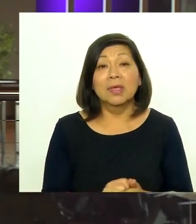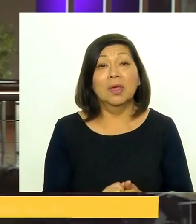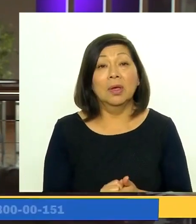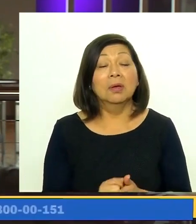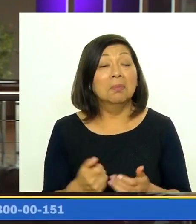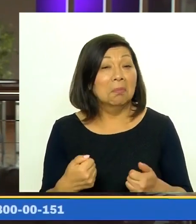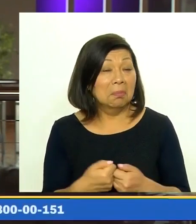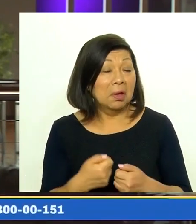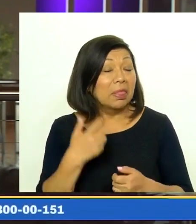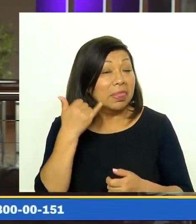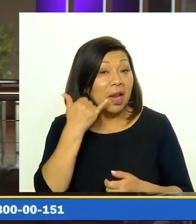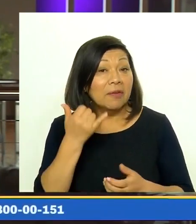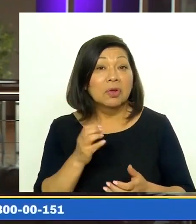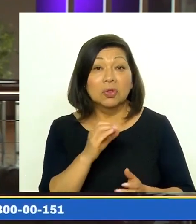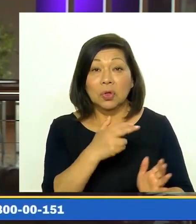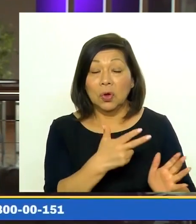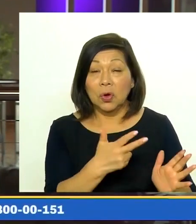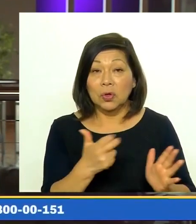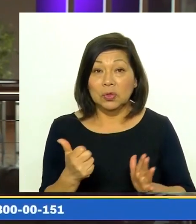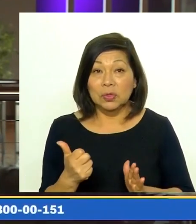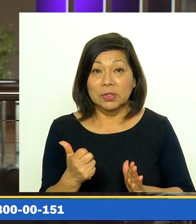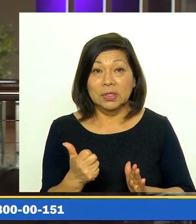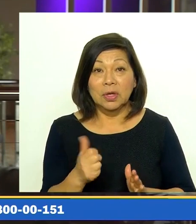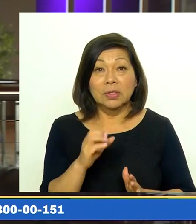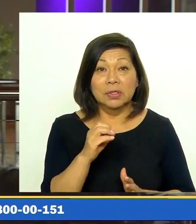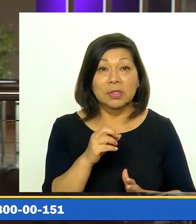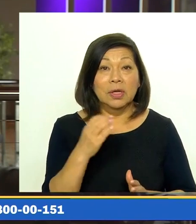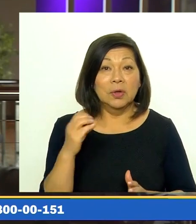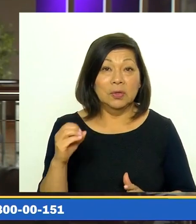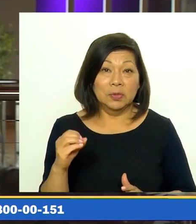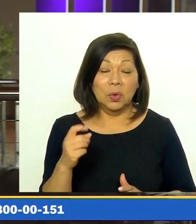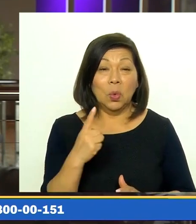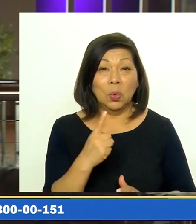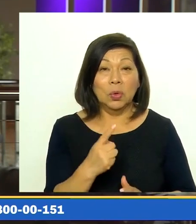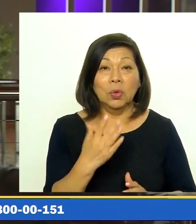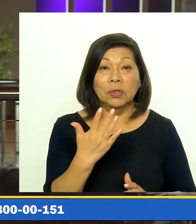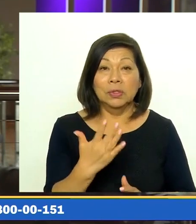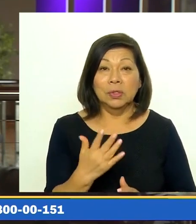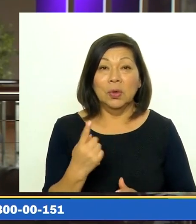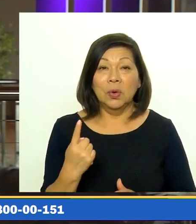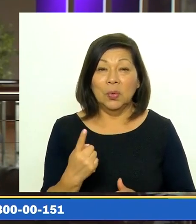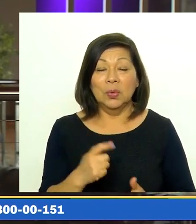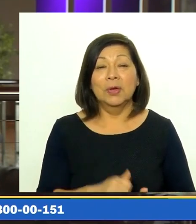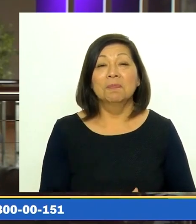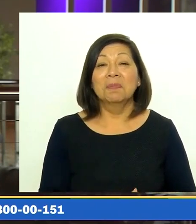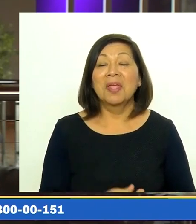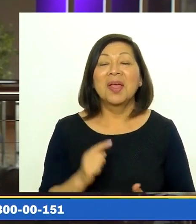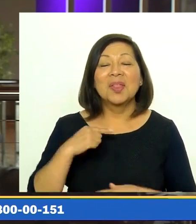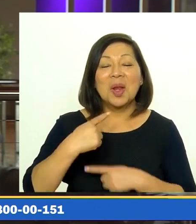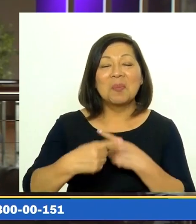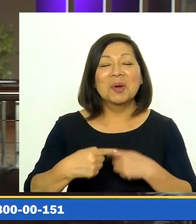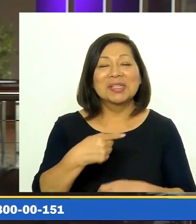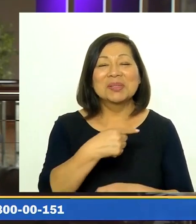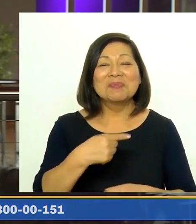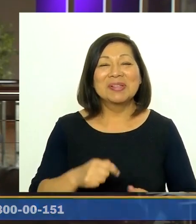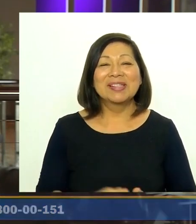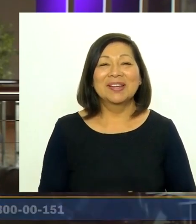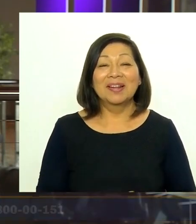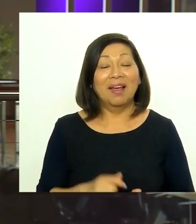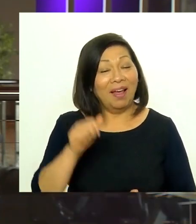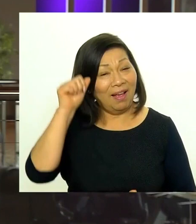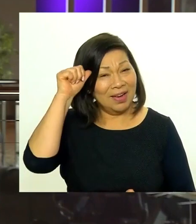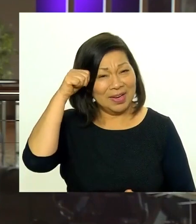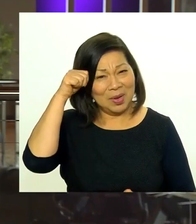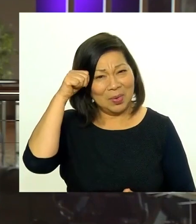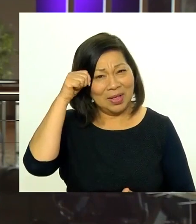comunicarse con su línea gratuita 0800-00151. Hasta la próxima semana